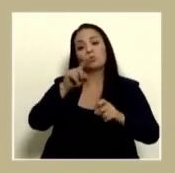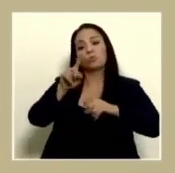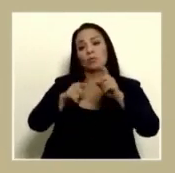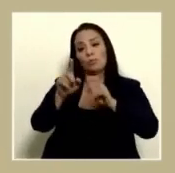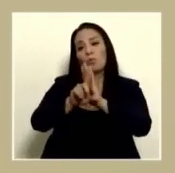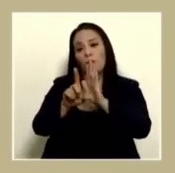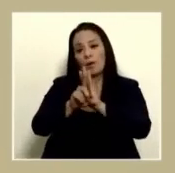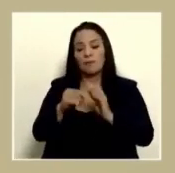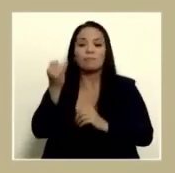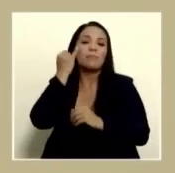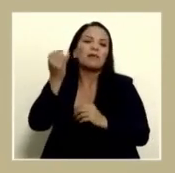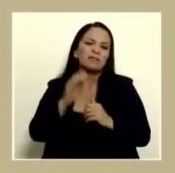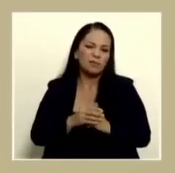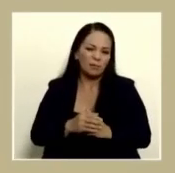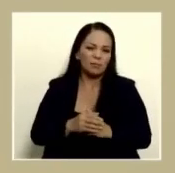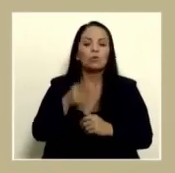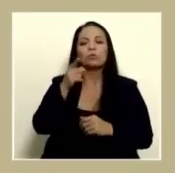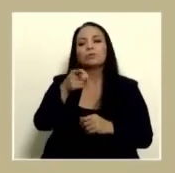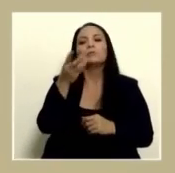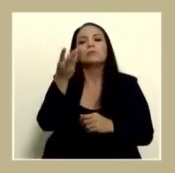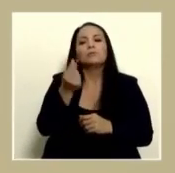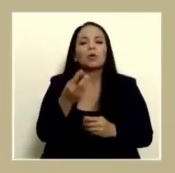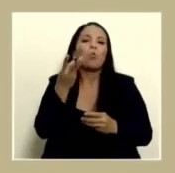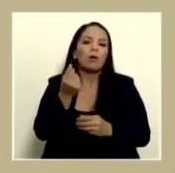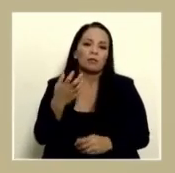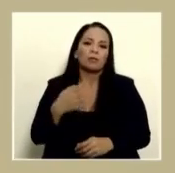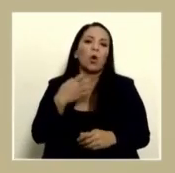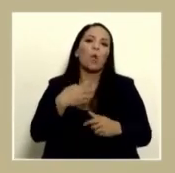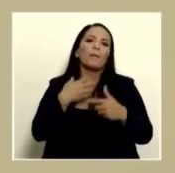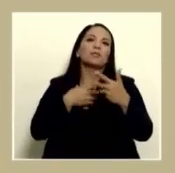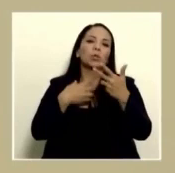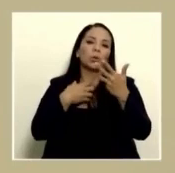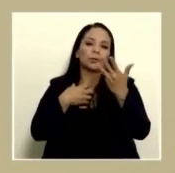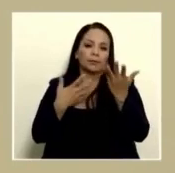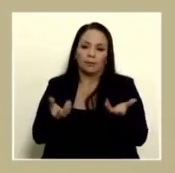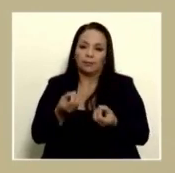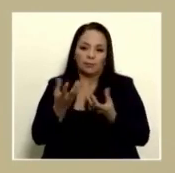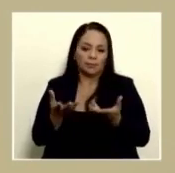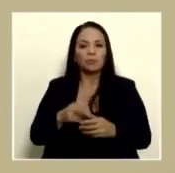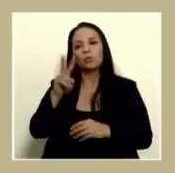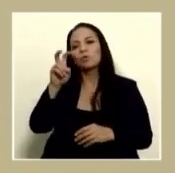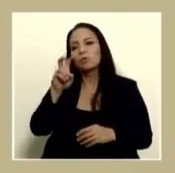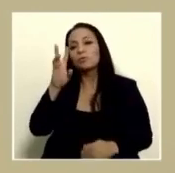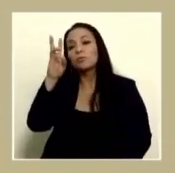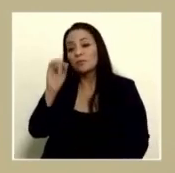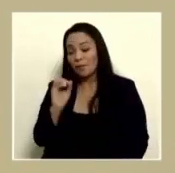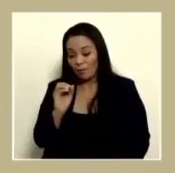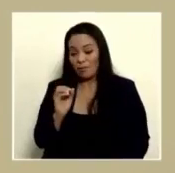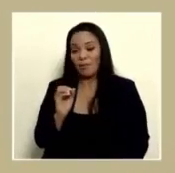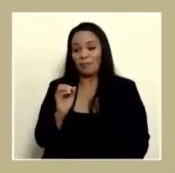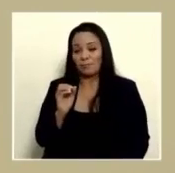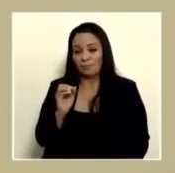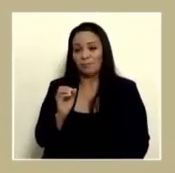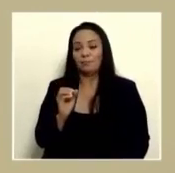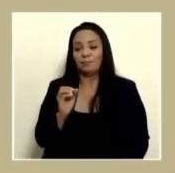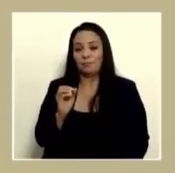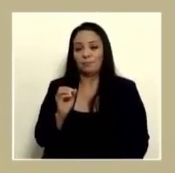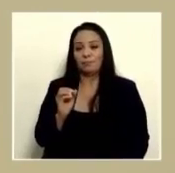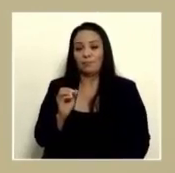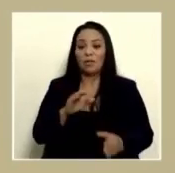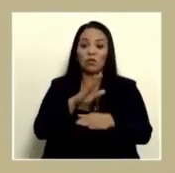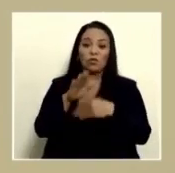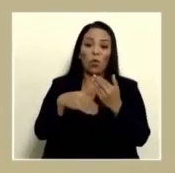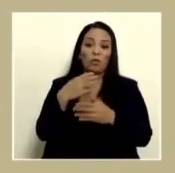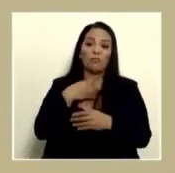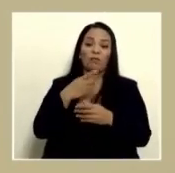imagínese calcule cuántas objeciones tenemos 260 y viera que todas vienen de